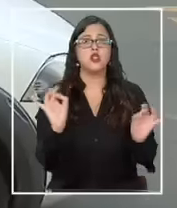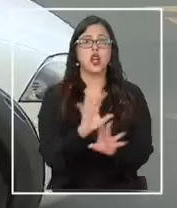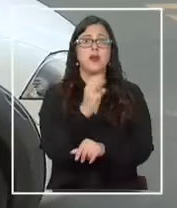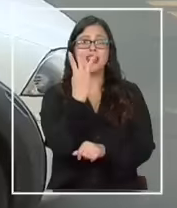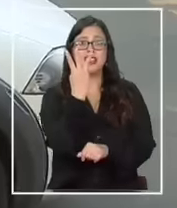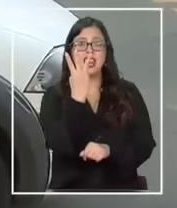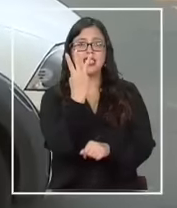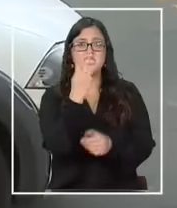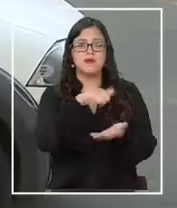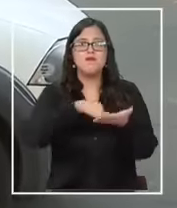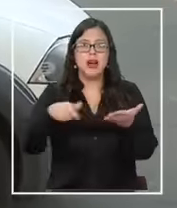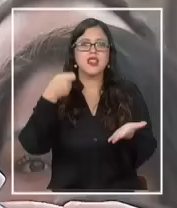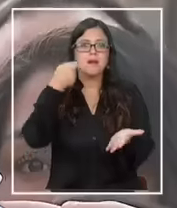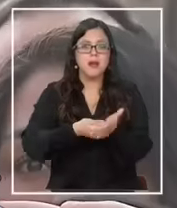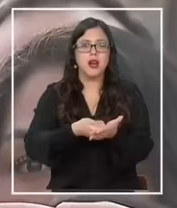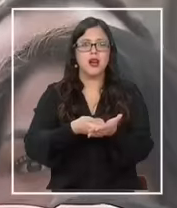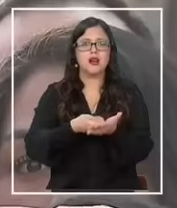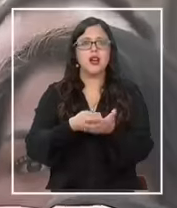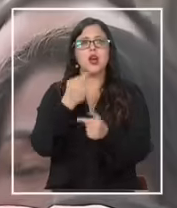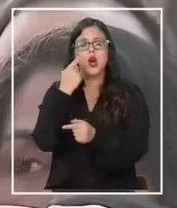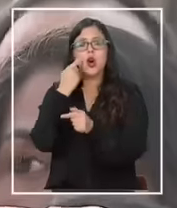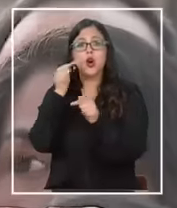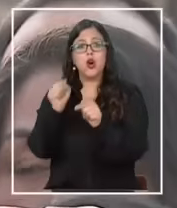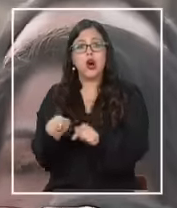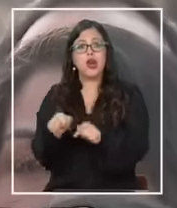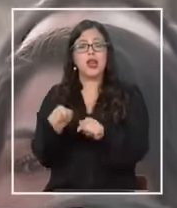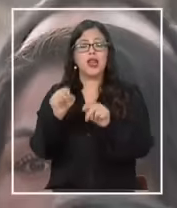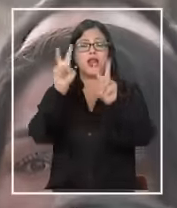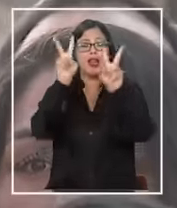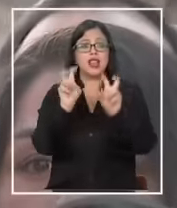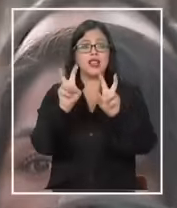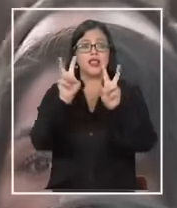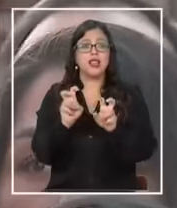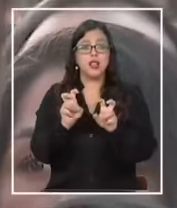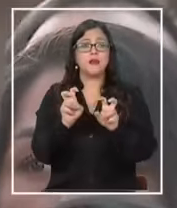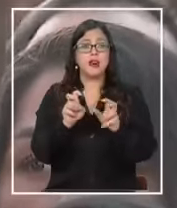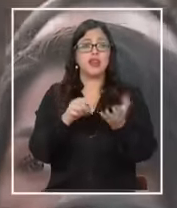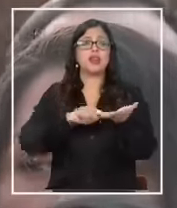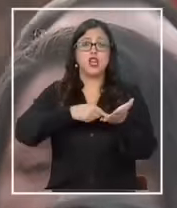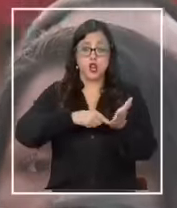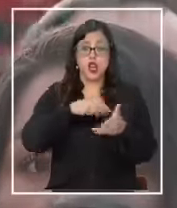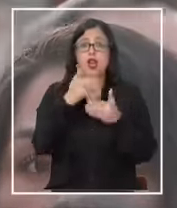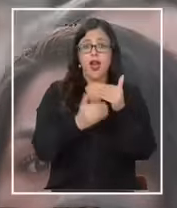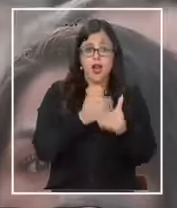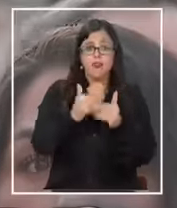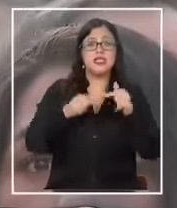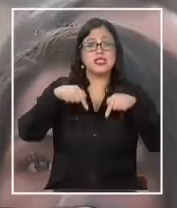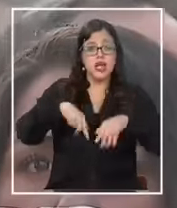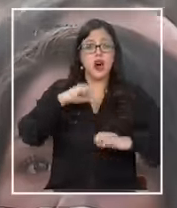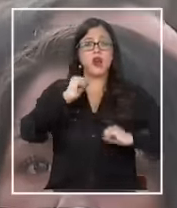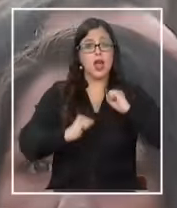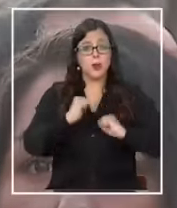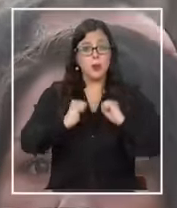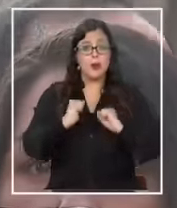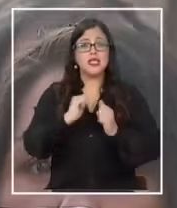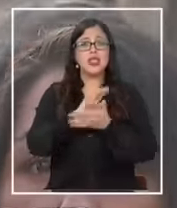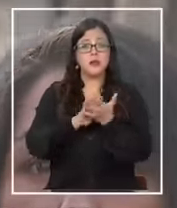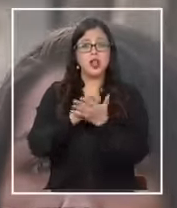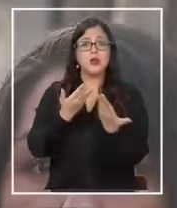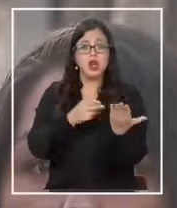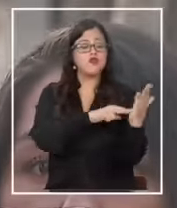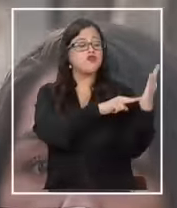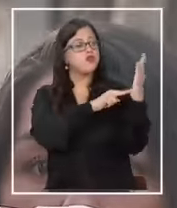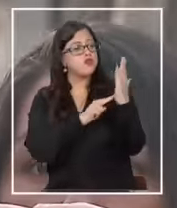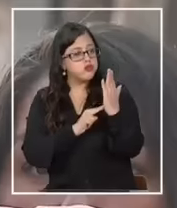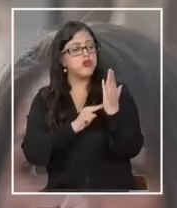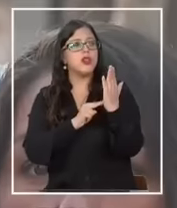con un parte. La tecnología ha avanzado a paso agigantado y hoy día hay empresas, por ejemplo, que nos van a mostrar